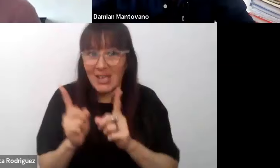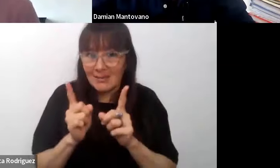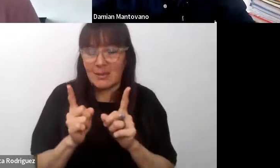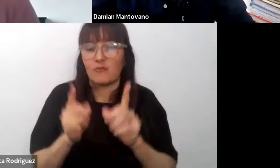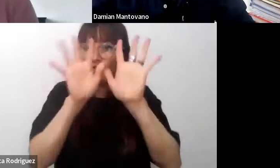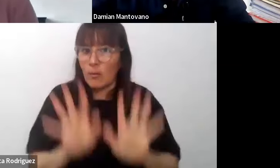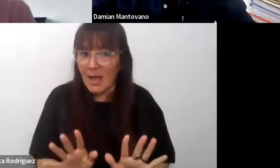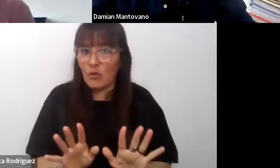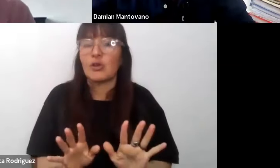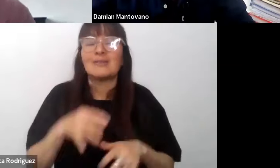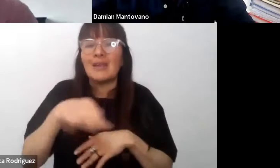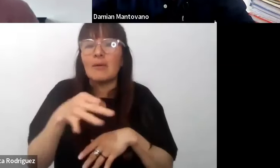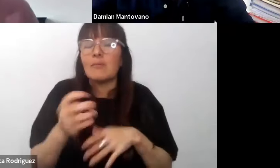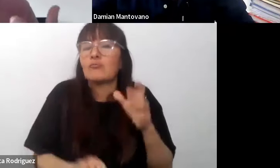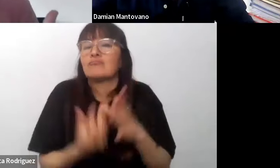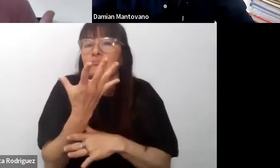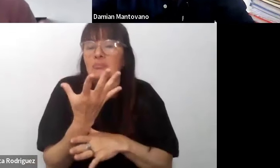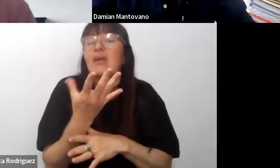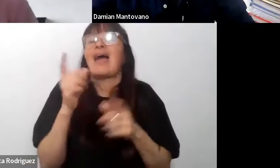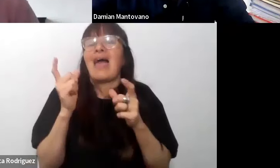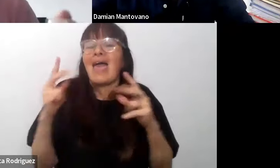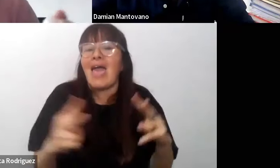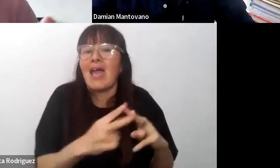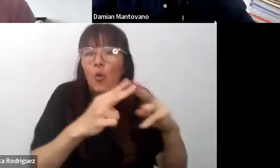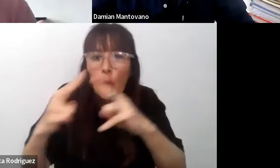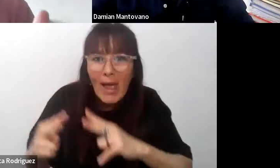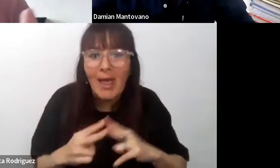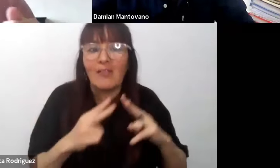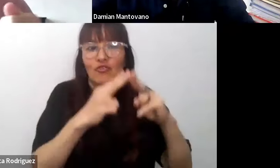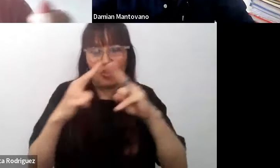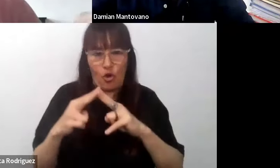a tener que crear encuentros y compartir